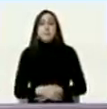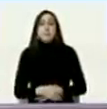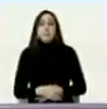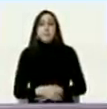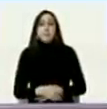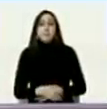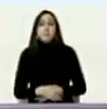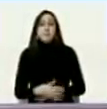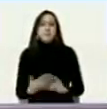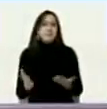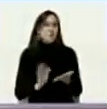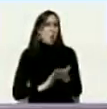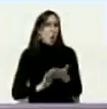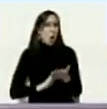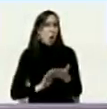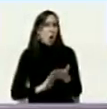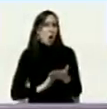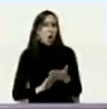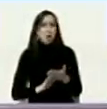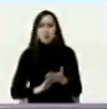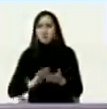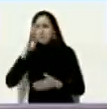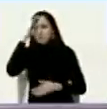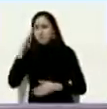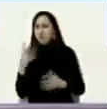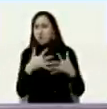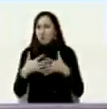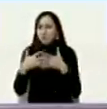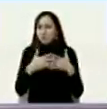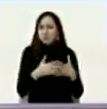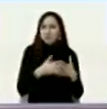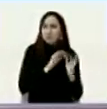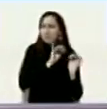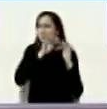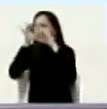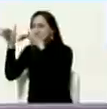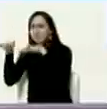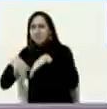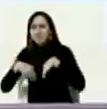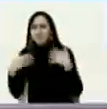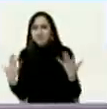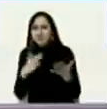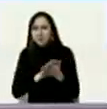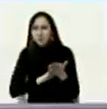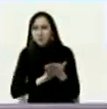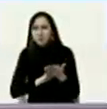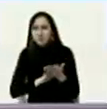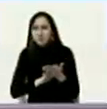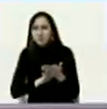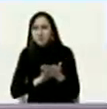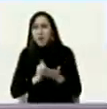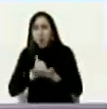que resolvió la intervención militar de Estados Unidos en Afganistán que resolvió en que ayuda al pueblo